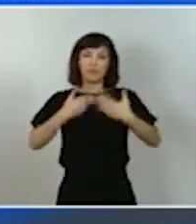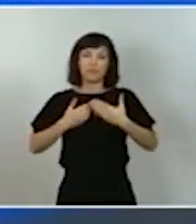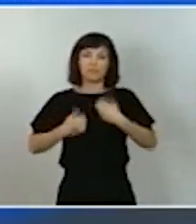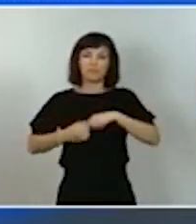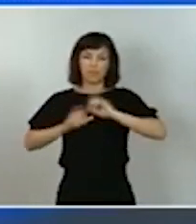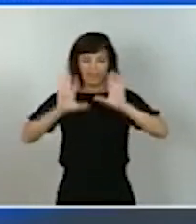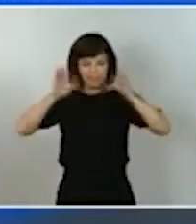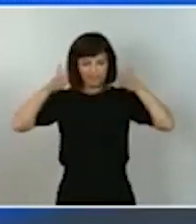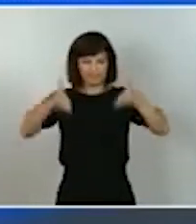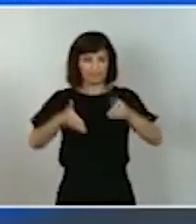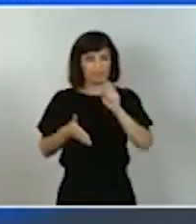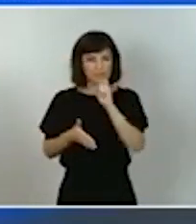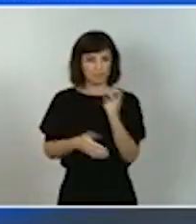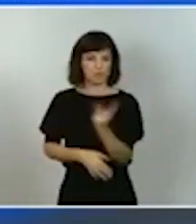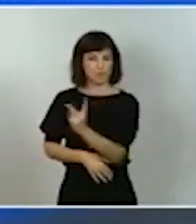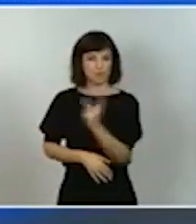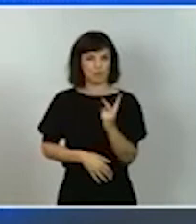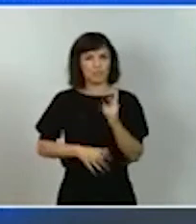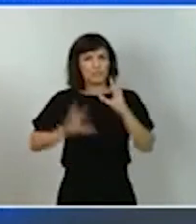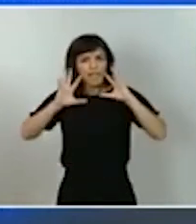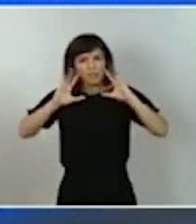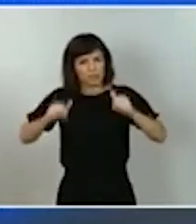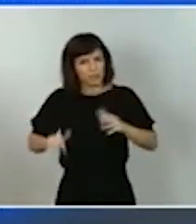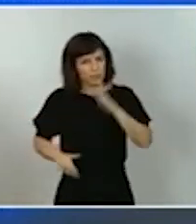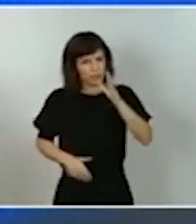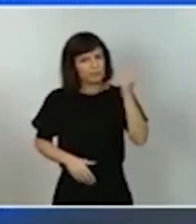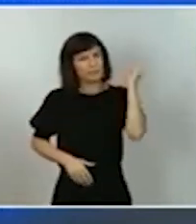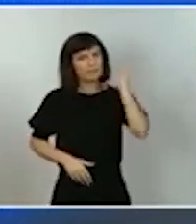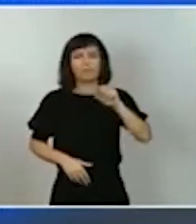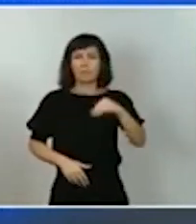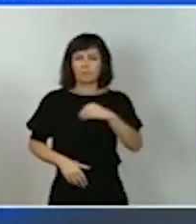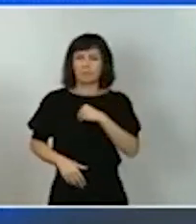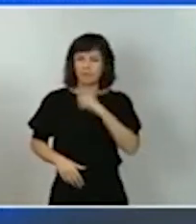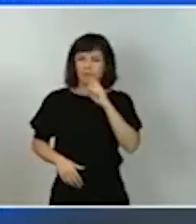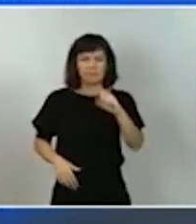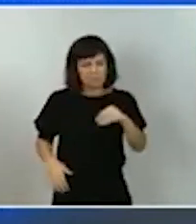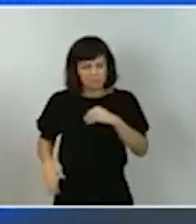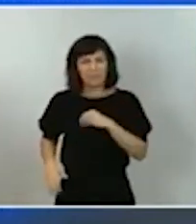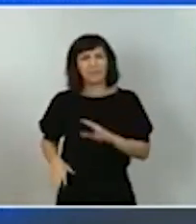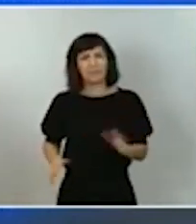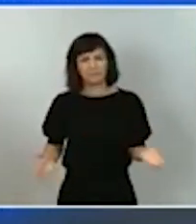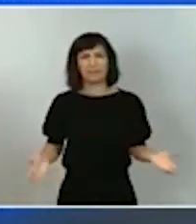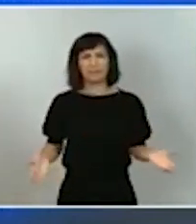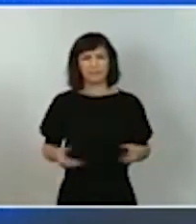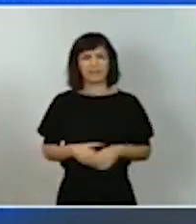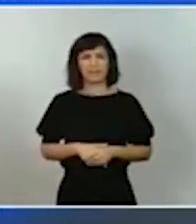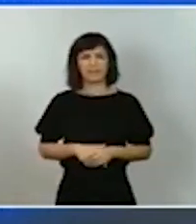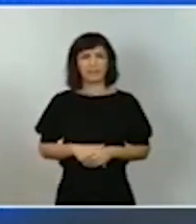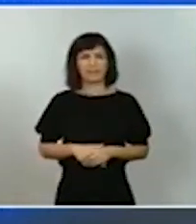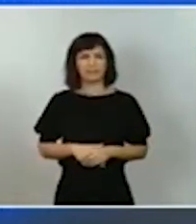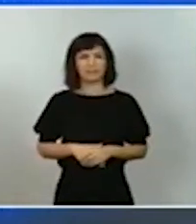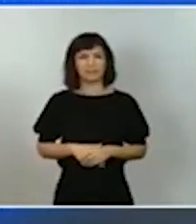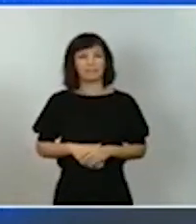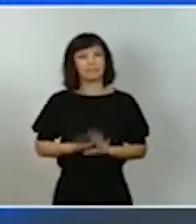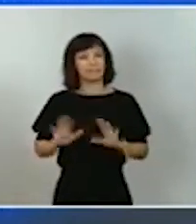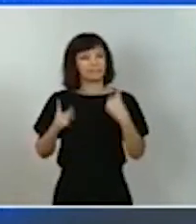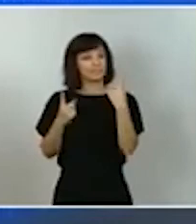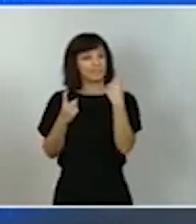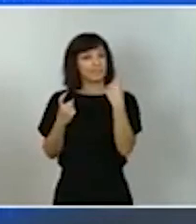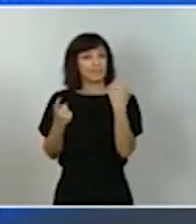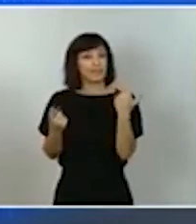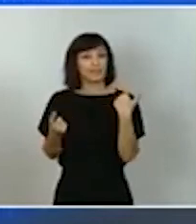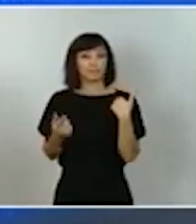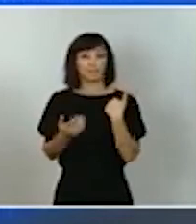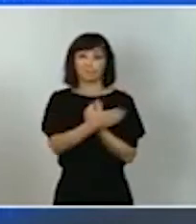es ingente lo sé pero va a merecer la pena claro que va a merecer la pena necesitamos eso sí contar con el mayor respaldo